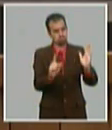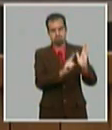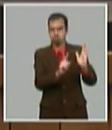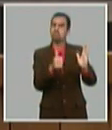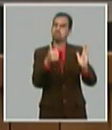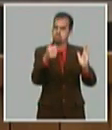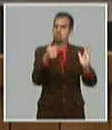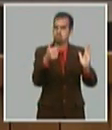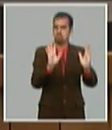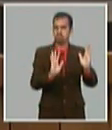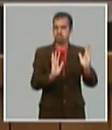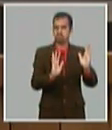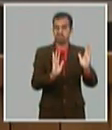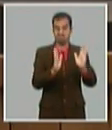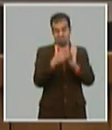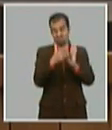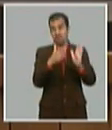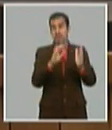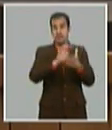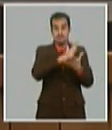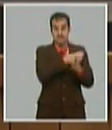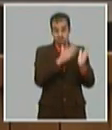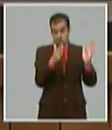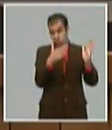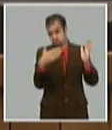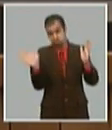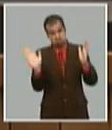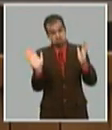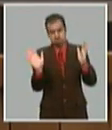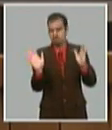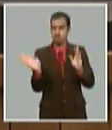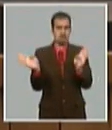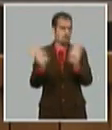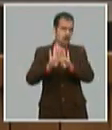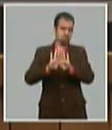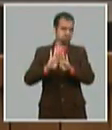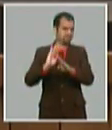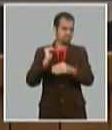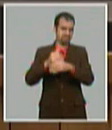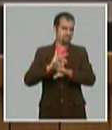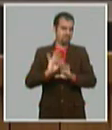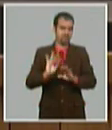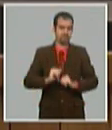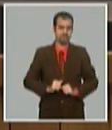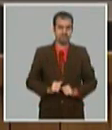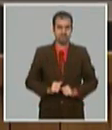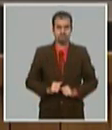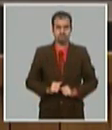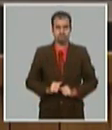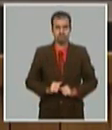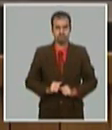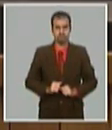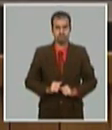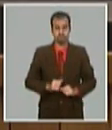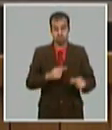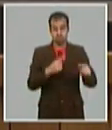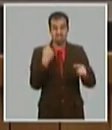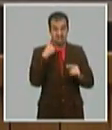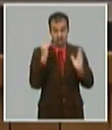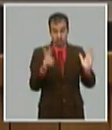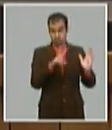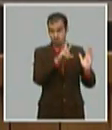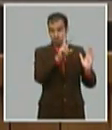A partir de ahí vino el cierre. Por lo tanto, llegar a 2,2 millones de visitantes en el 2020 es